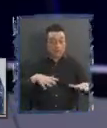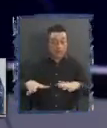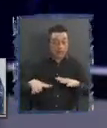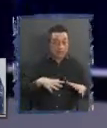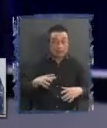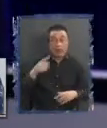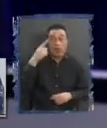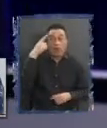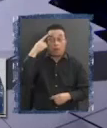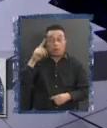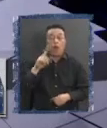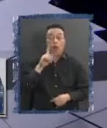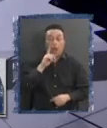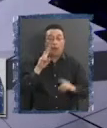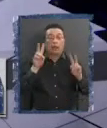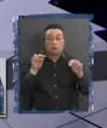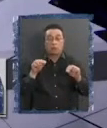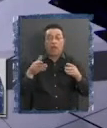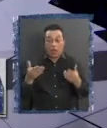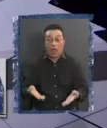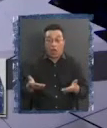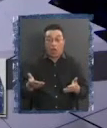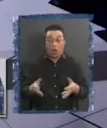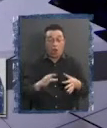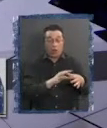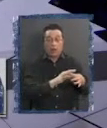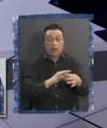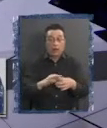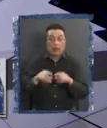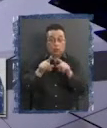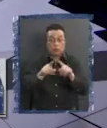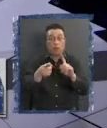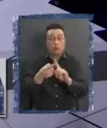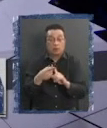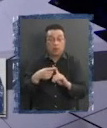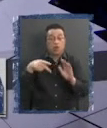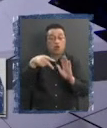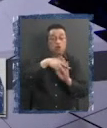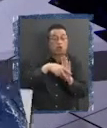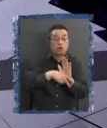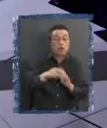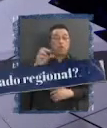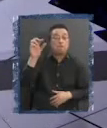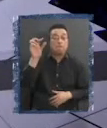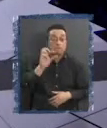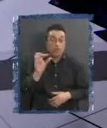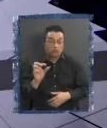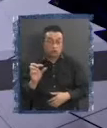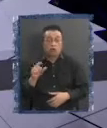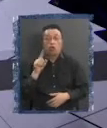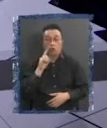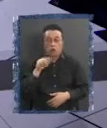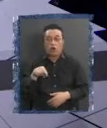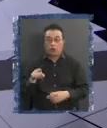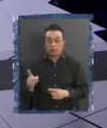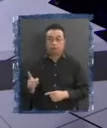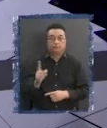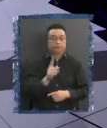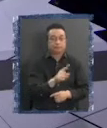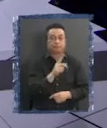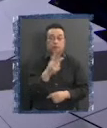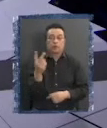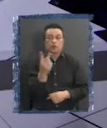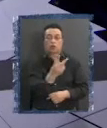tenemos temas que están ocurriendo hasta ahora de que ustedes participaron en ello que son las normas transitorias y voy a moverme hacia donde están estos dos